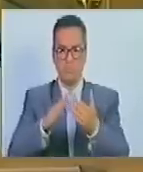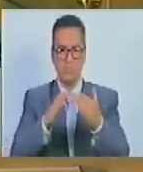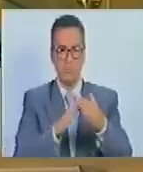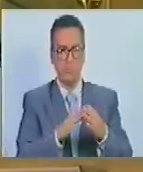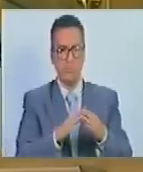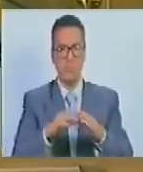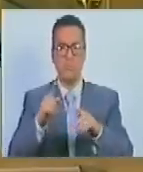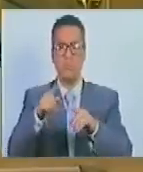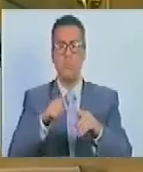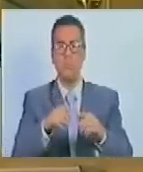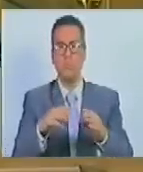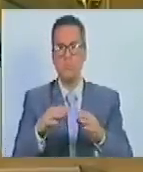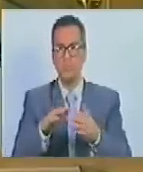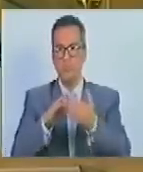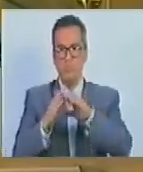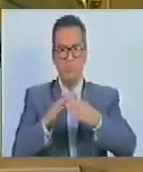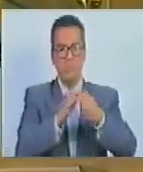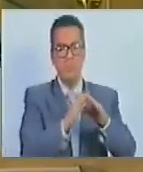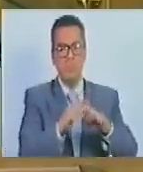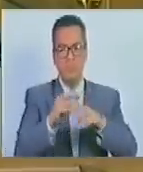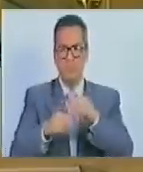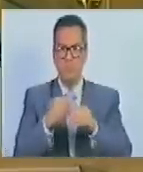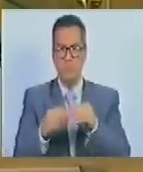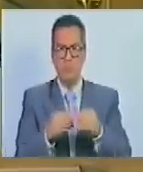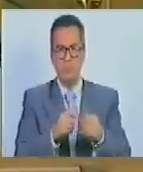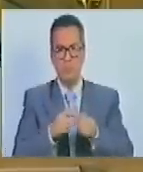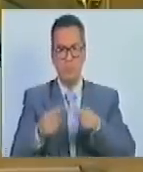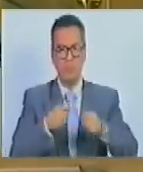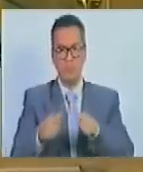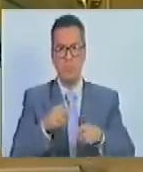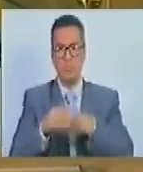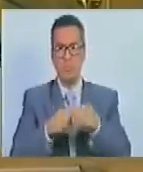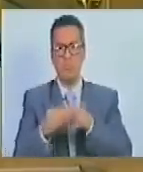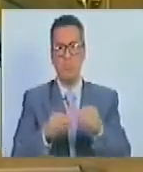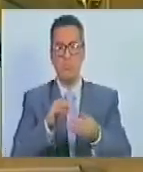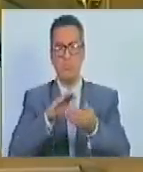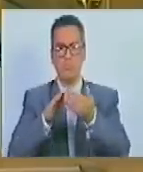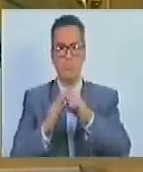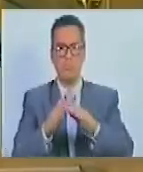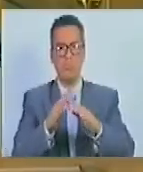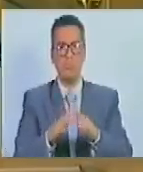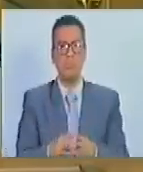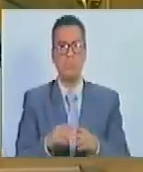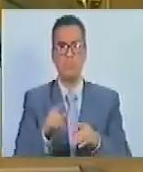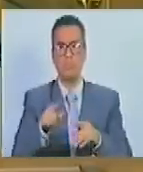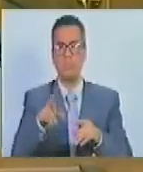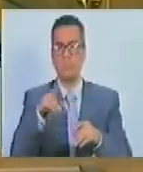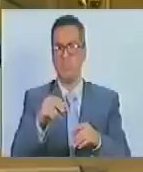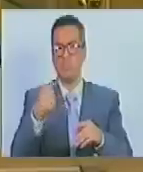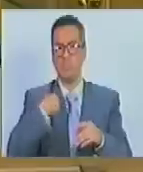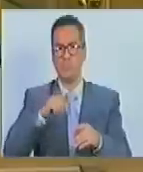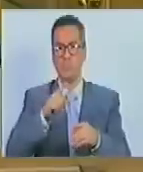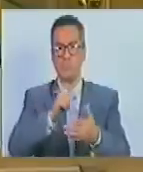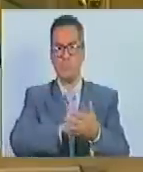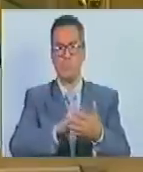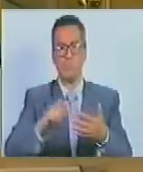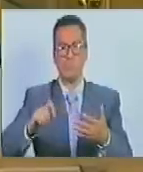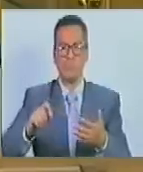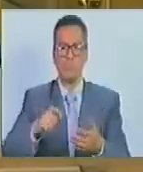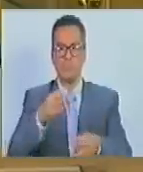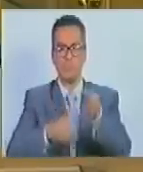habitantes de la comunidad a los efectos de las actividades inherentes del Consejo Comunal sin menoscabo del ordenamiento